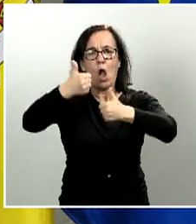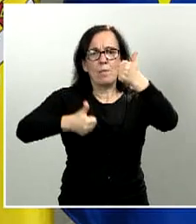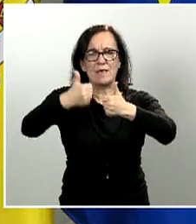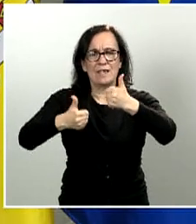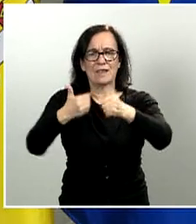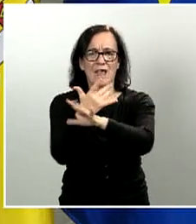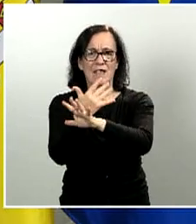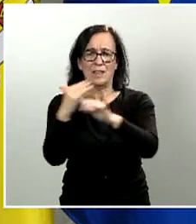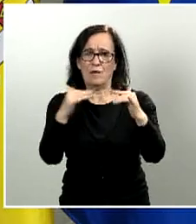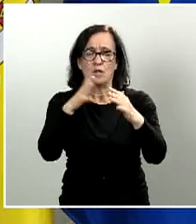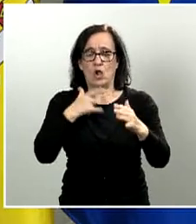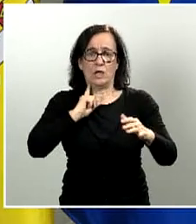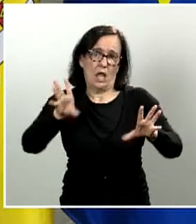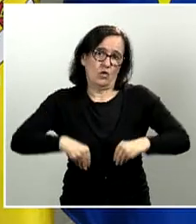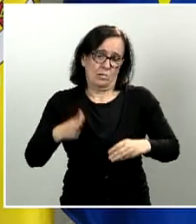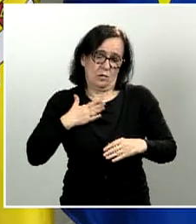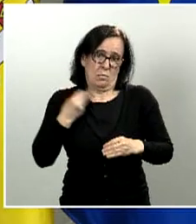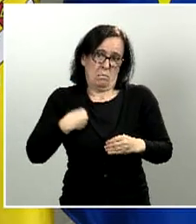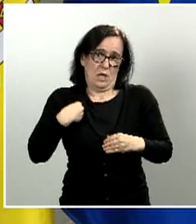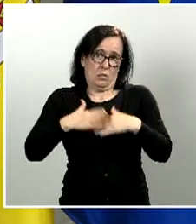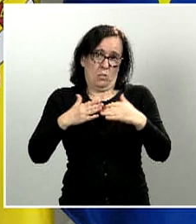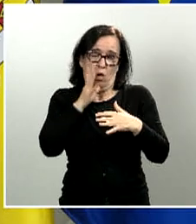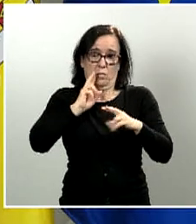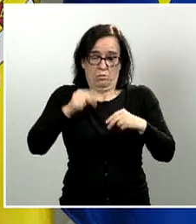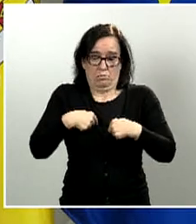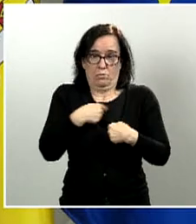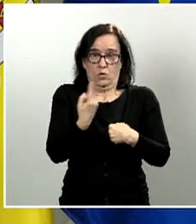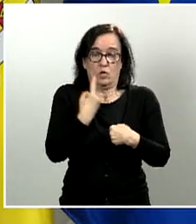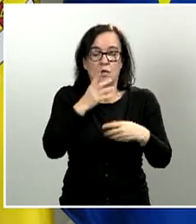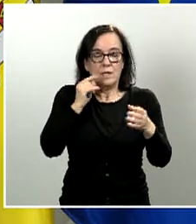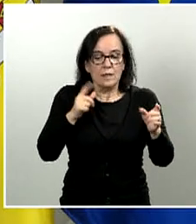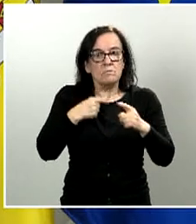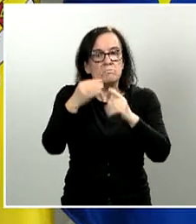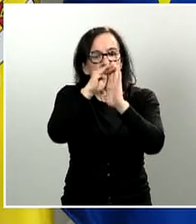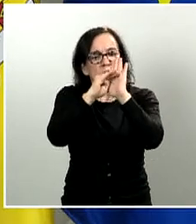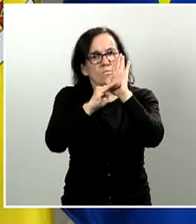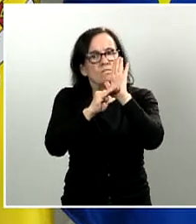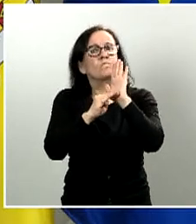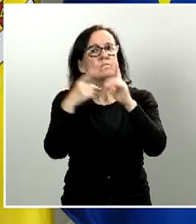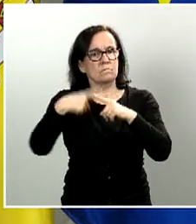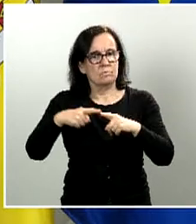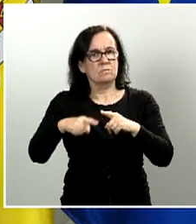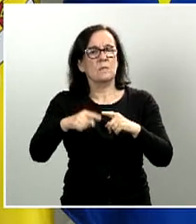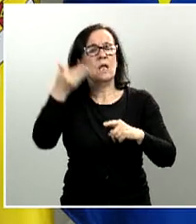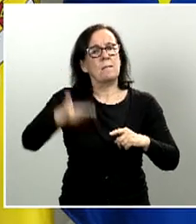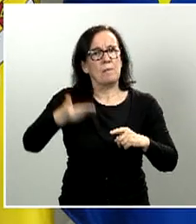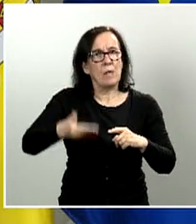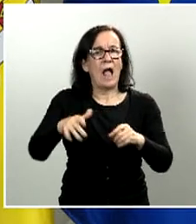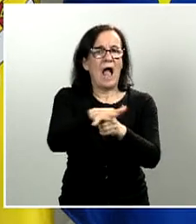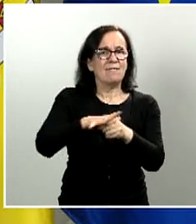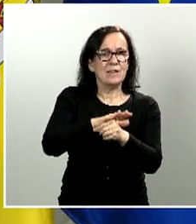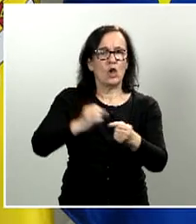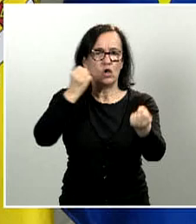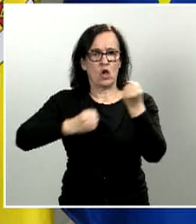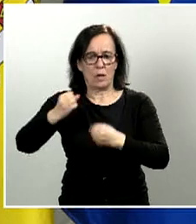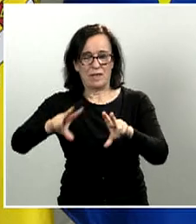asumirlo por sí mismas. Se trata, por tanto, de un paquete importante de medidas en el ámbito económico y social que complementa a los